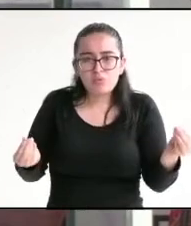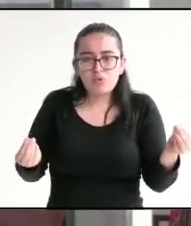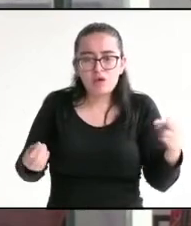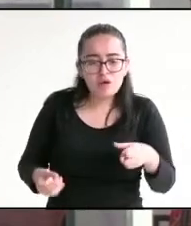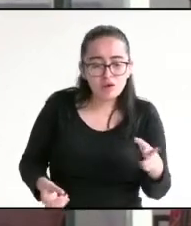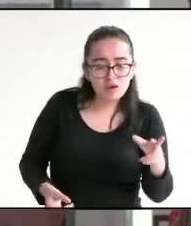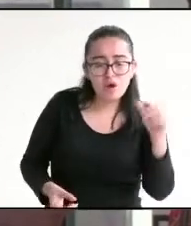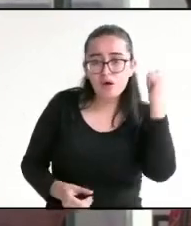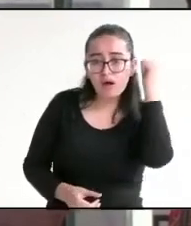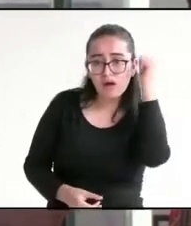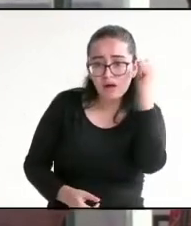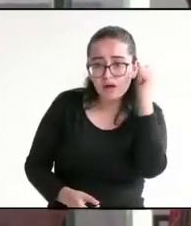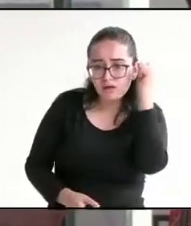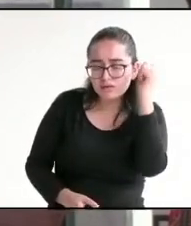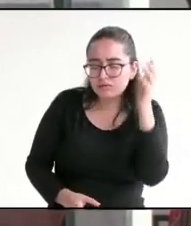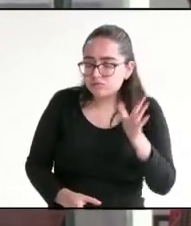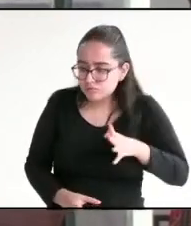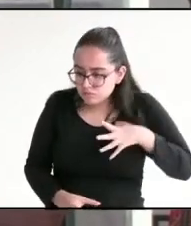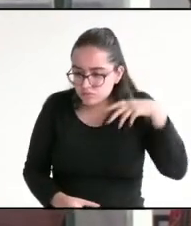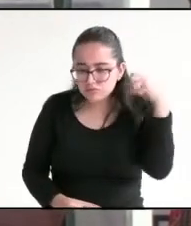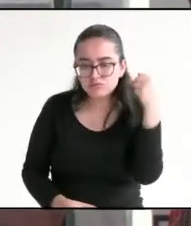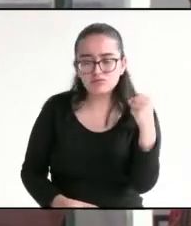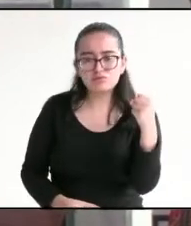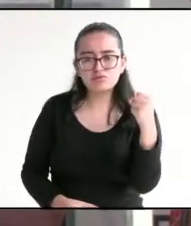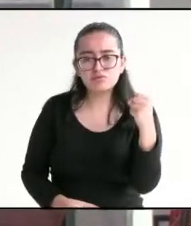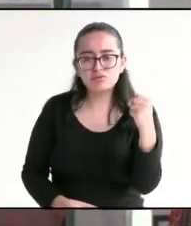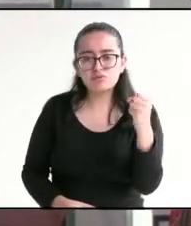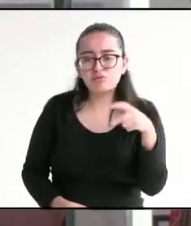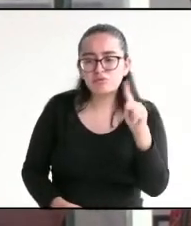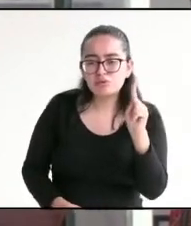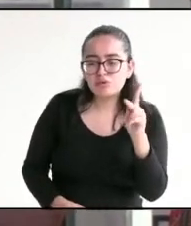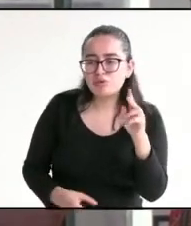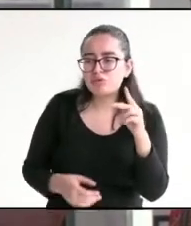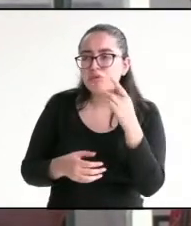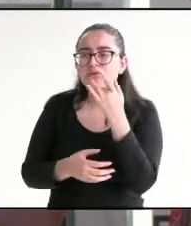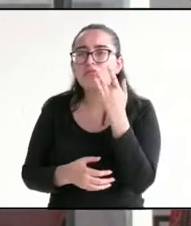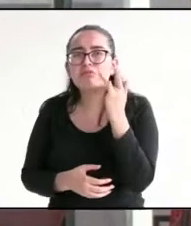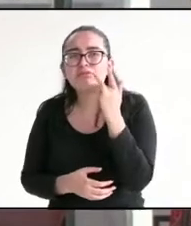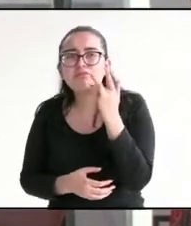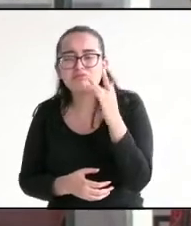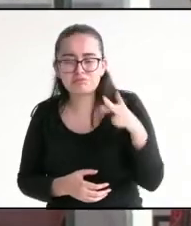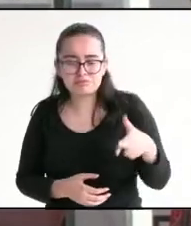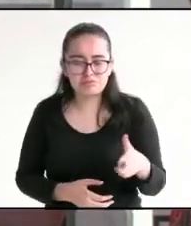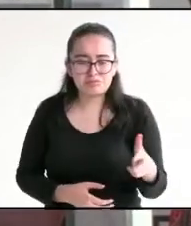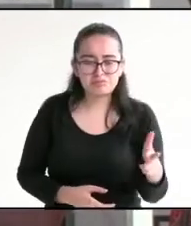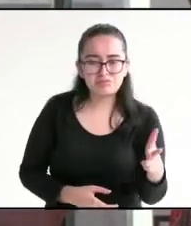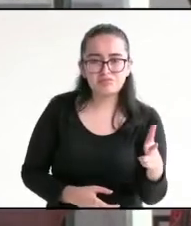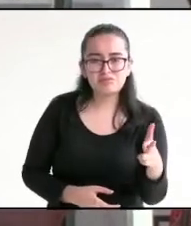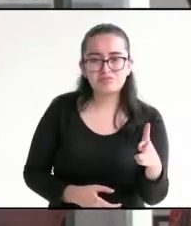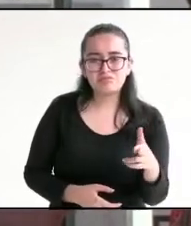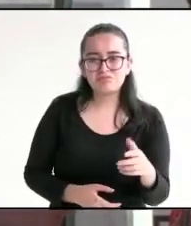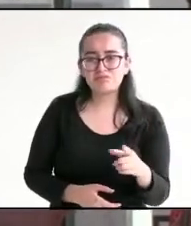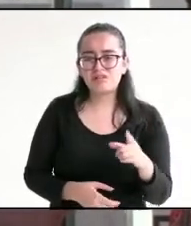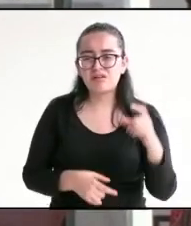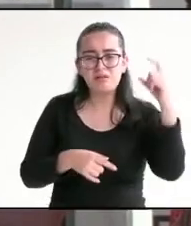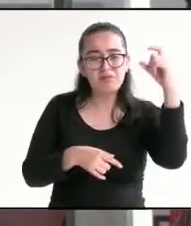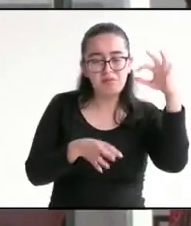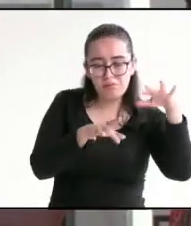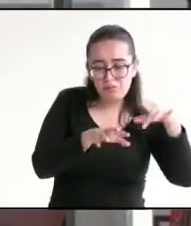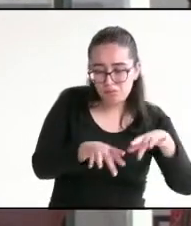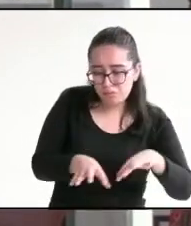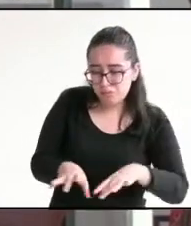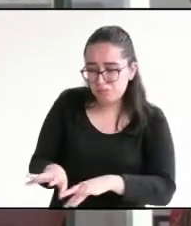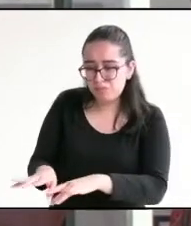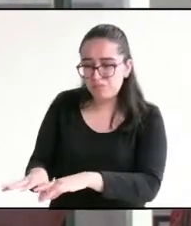es motivo de orgullo para los actopeños, sufre en estos días de una contaminación enorme generada por las descargas de drenaje que se vierten en él.